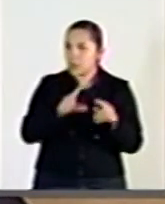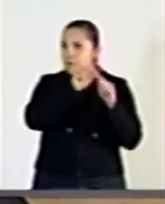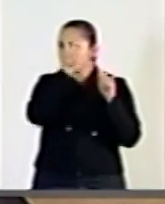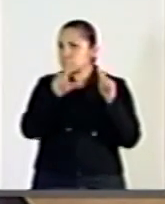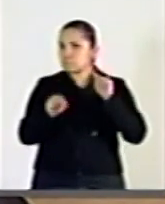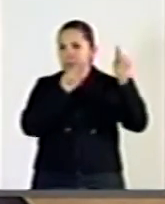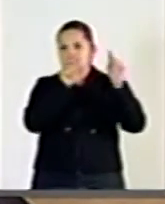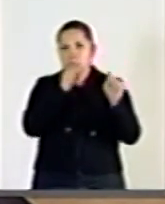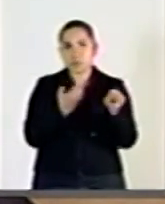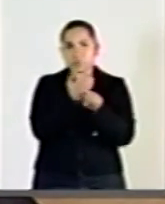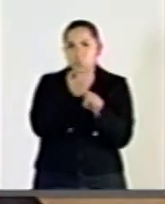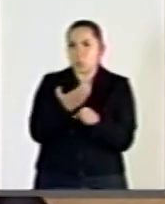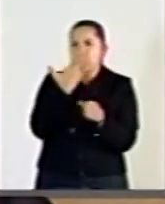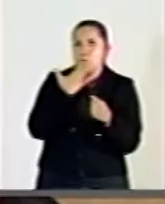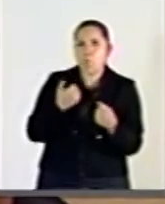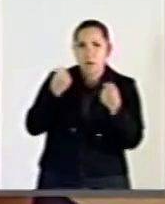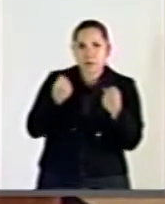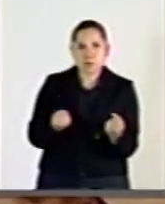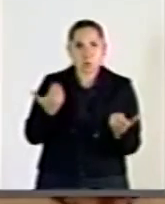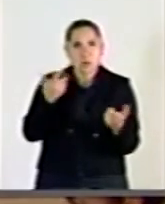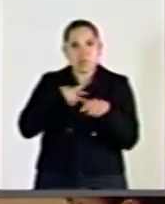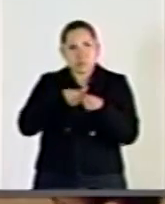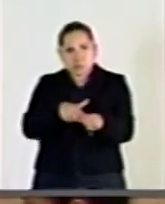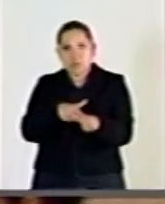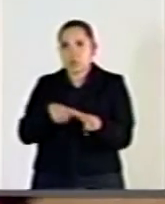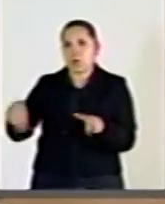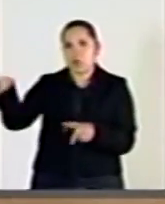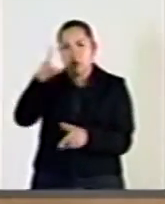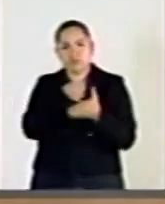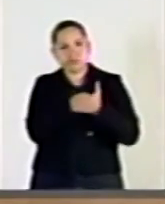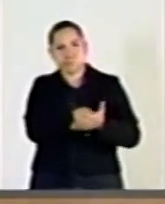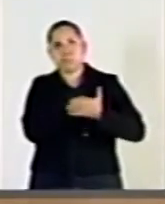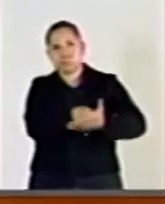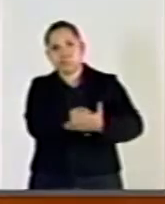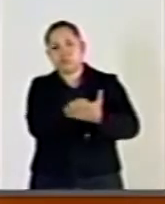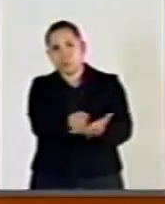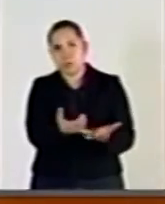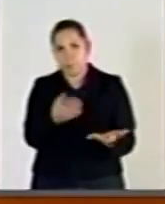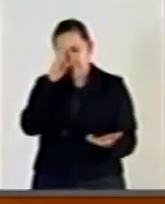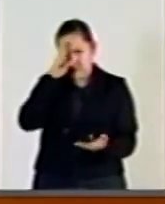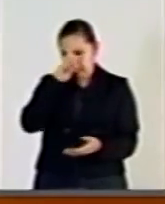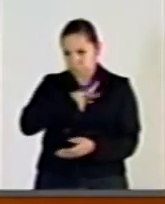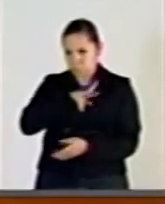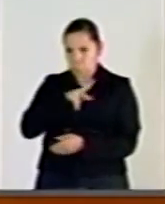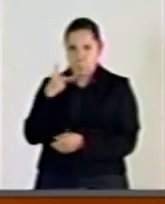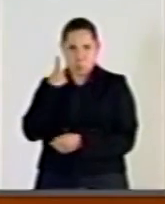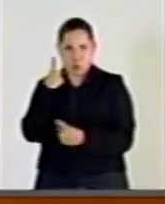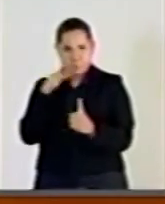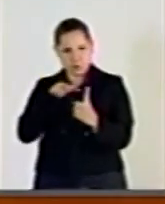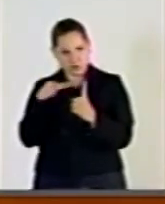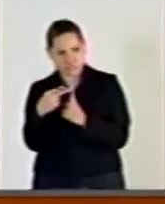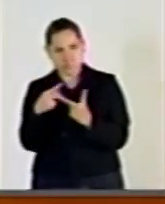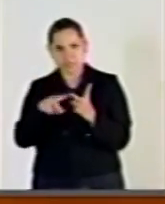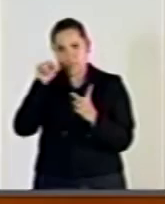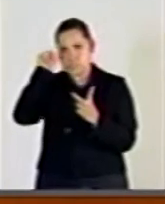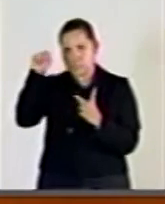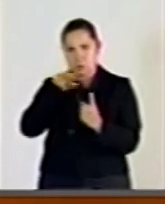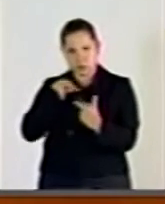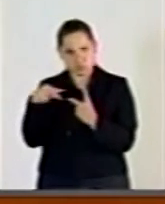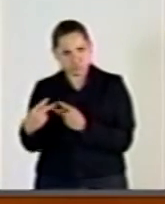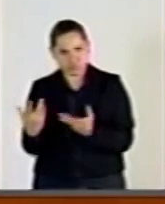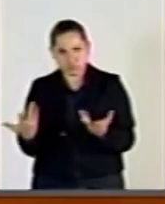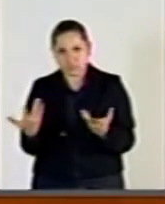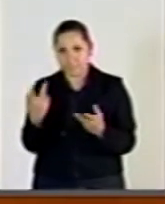la población civil más allá de sus filiaciones políticas y sindicales. Por lo anteriormente